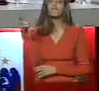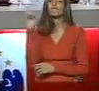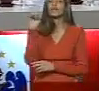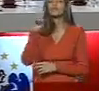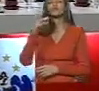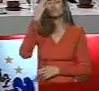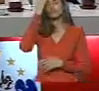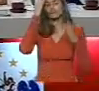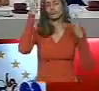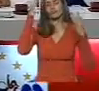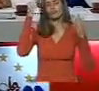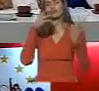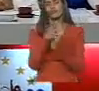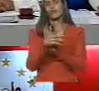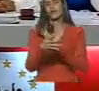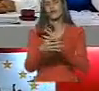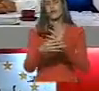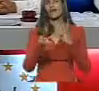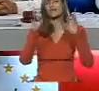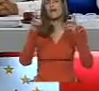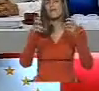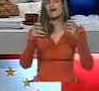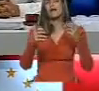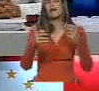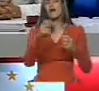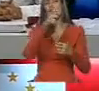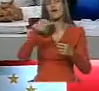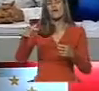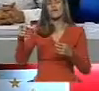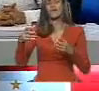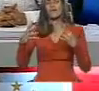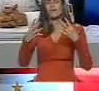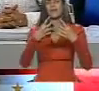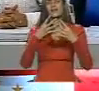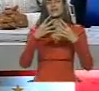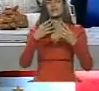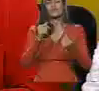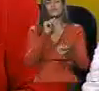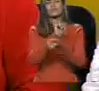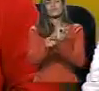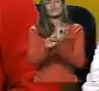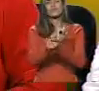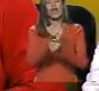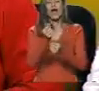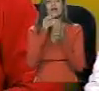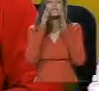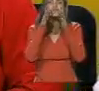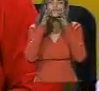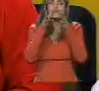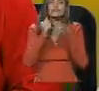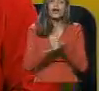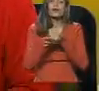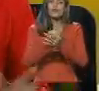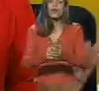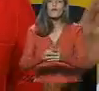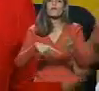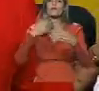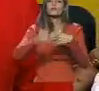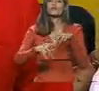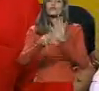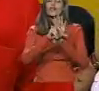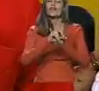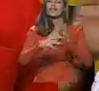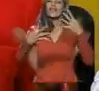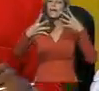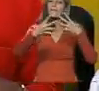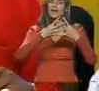sabe más del tema penitenciario. Y ha ayudado, es asesora de este estado en el proyecto de ley. Como ese es el tema que